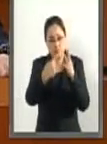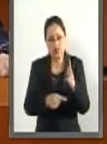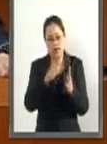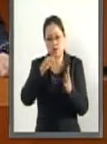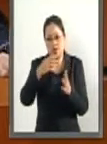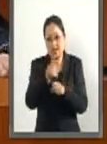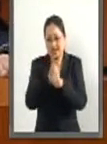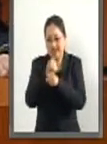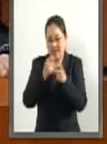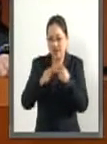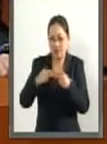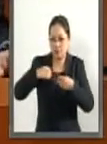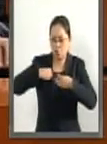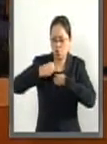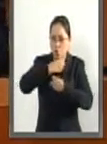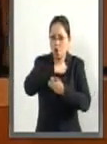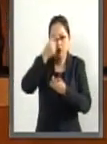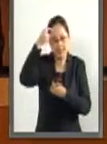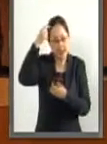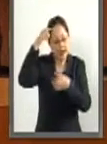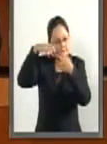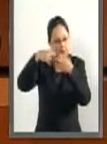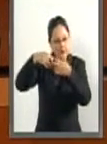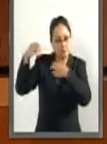leucemia, tumores cerebrales,